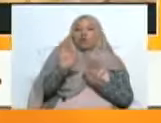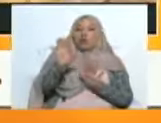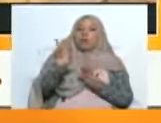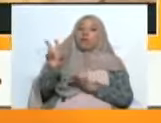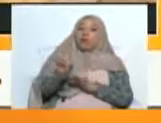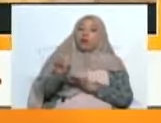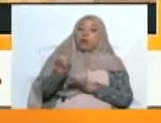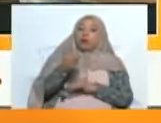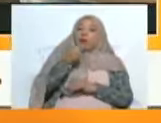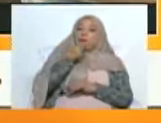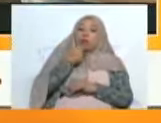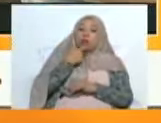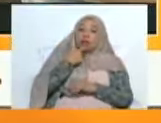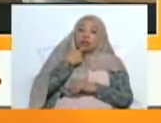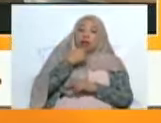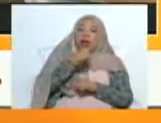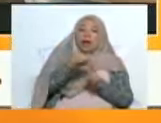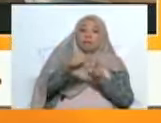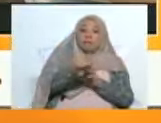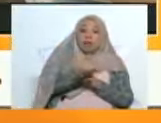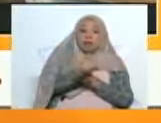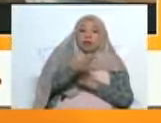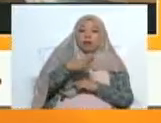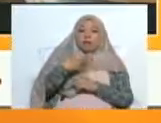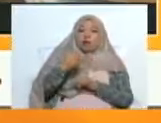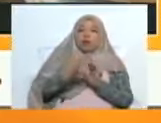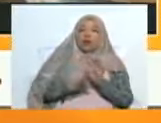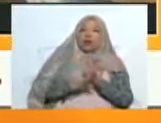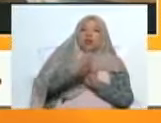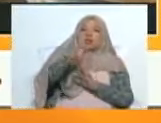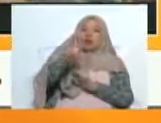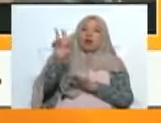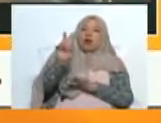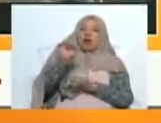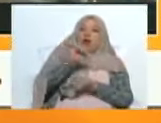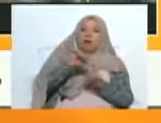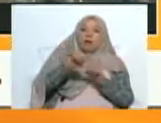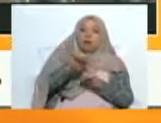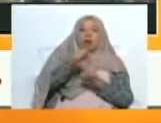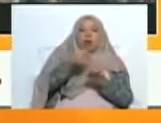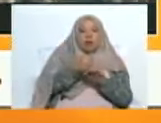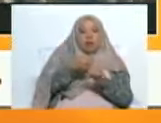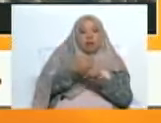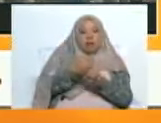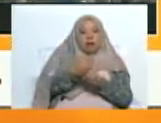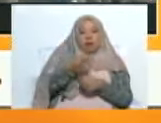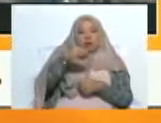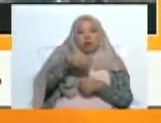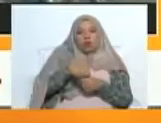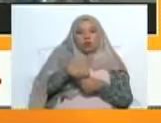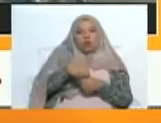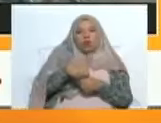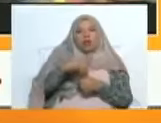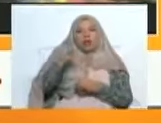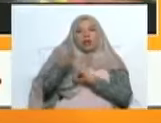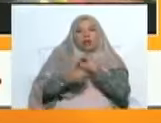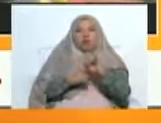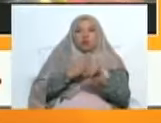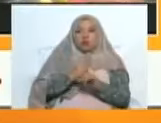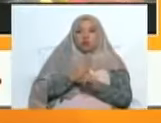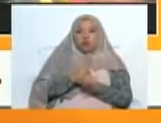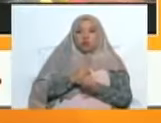potencialidad que hay que desarrollar, que se está desarrollando con el trabajo cohesionado de los organismos e instituciones del Estado,